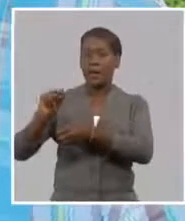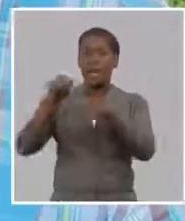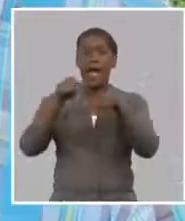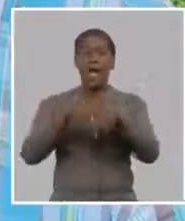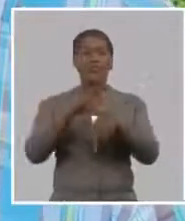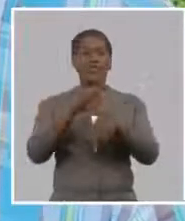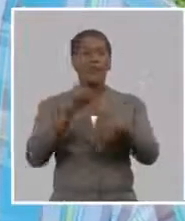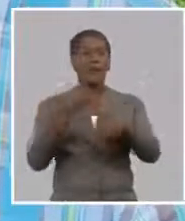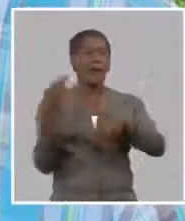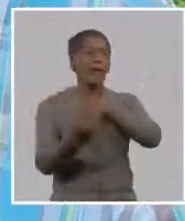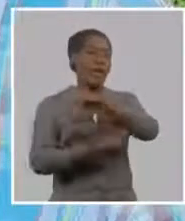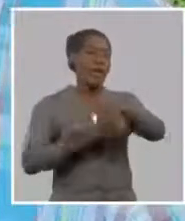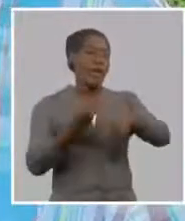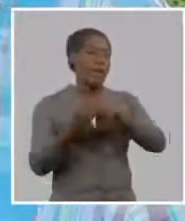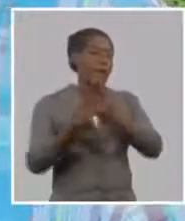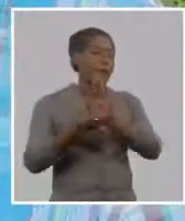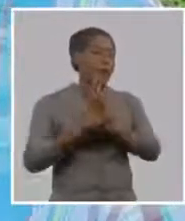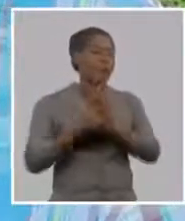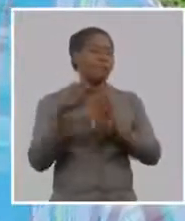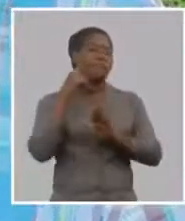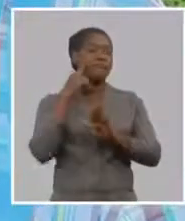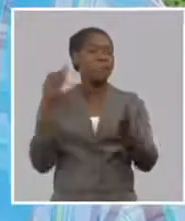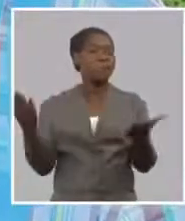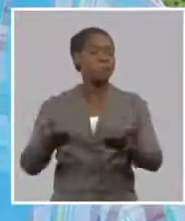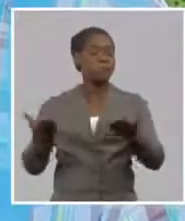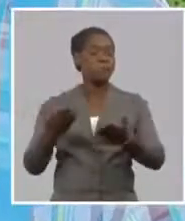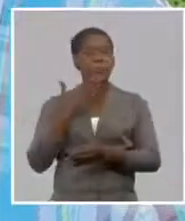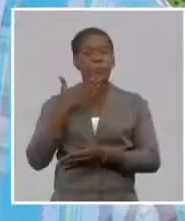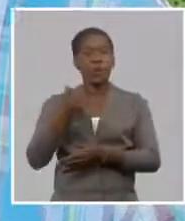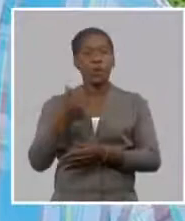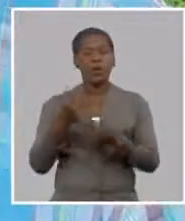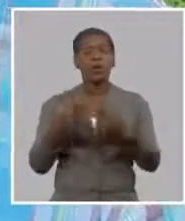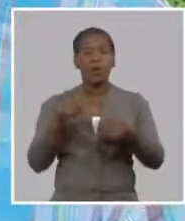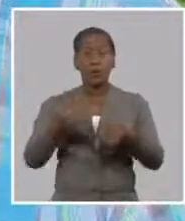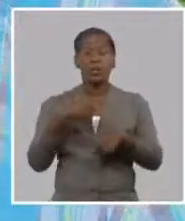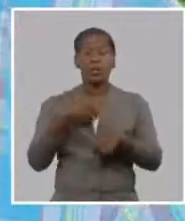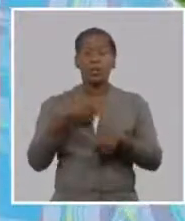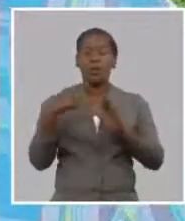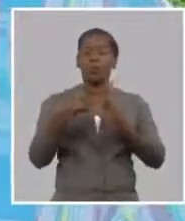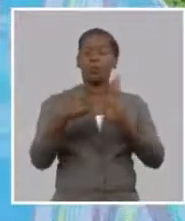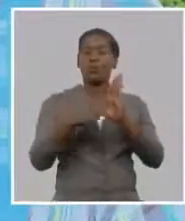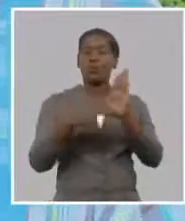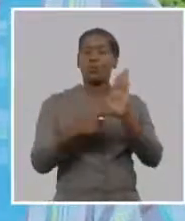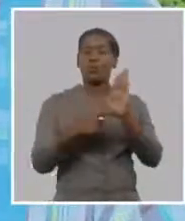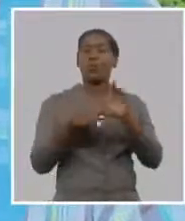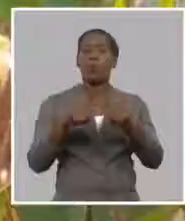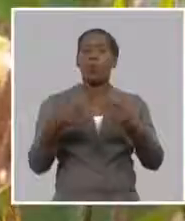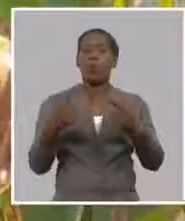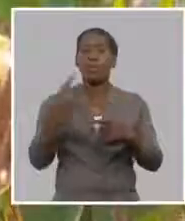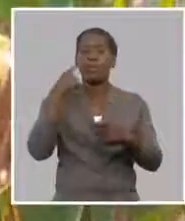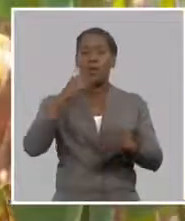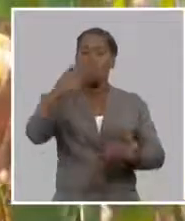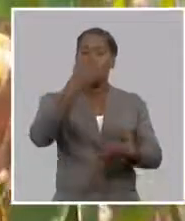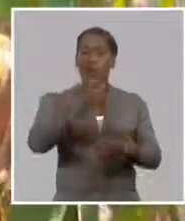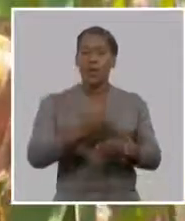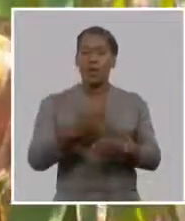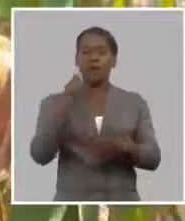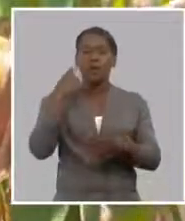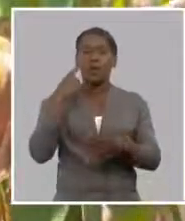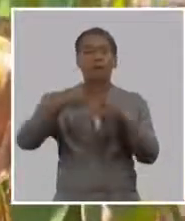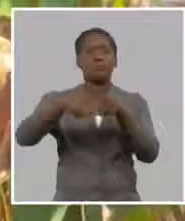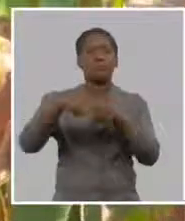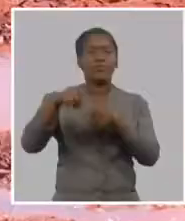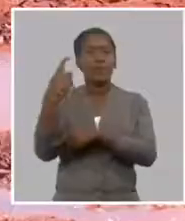tres últimas campañas que en Cuba han sido las más malas de la historia por los problemas de escasez de recursos el reconocimiento del bloqueo como siempre